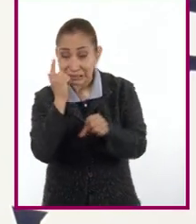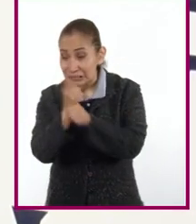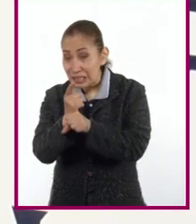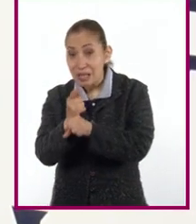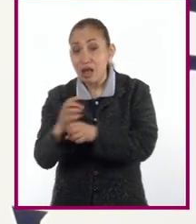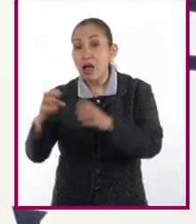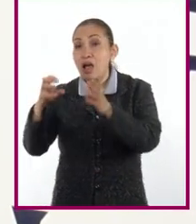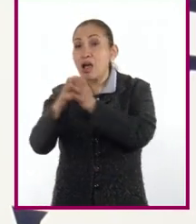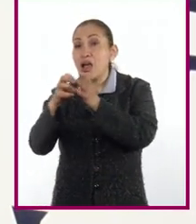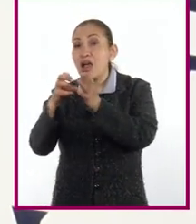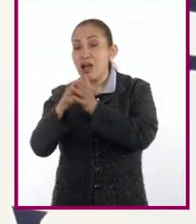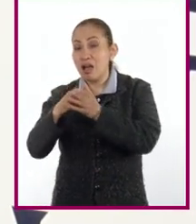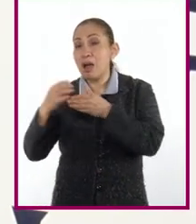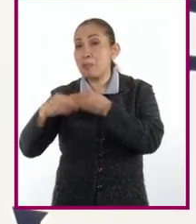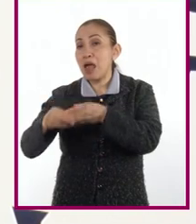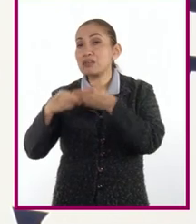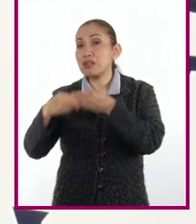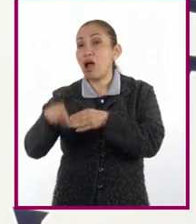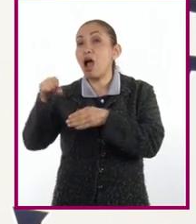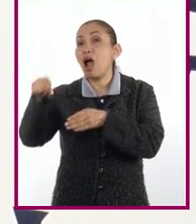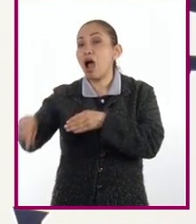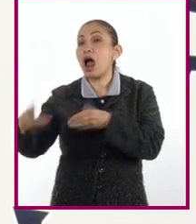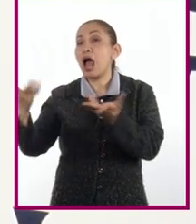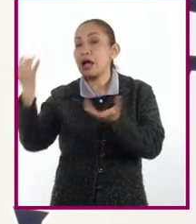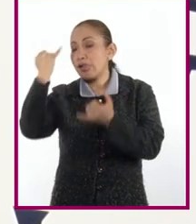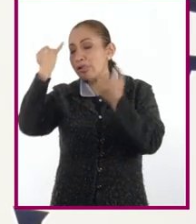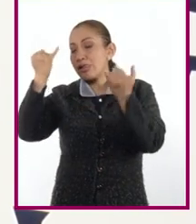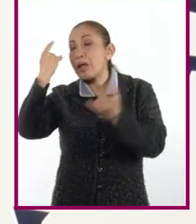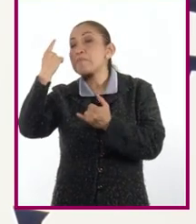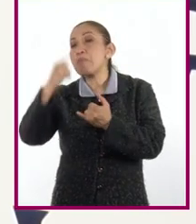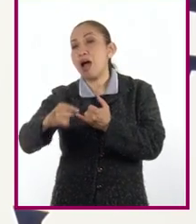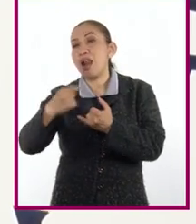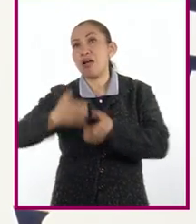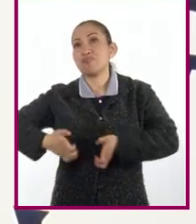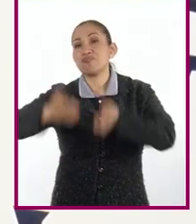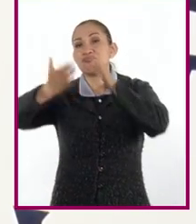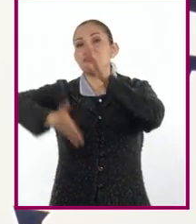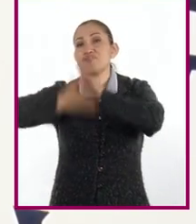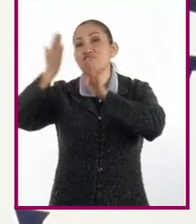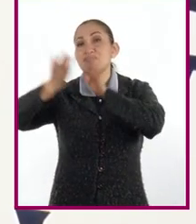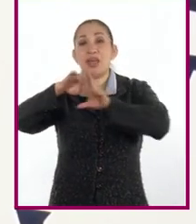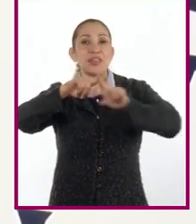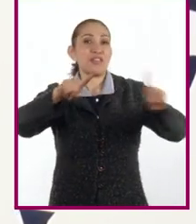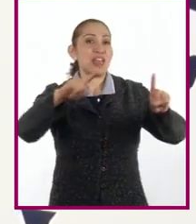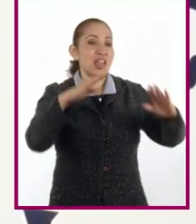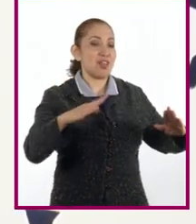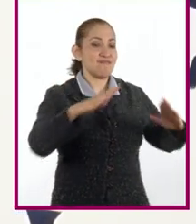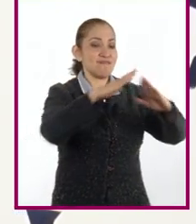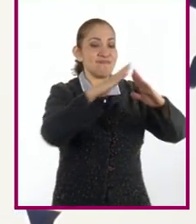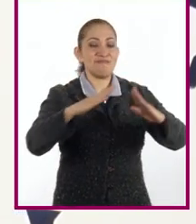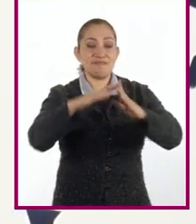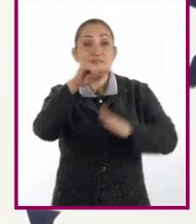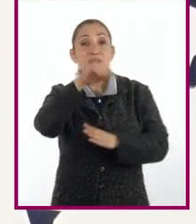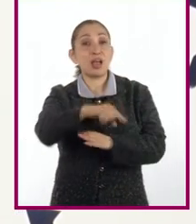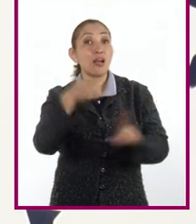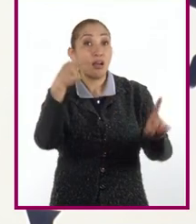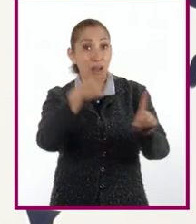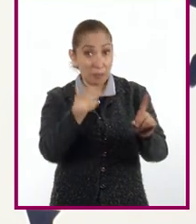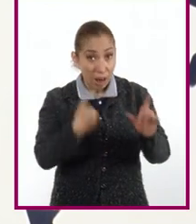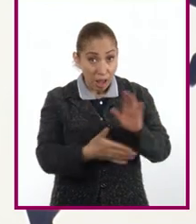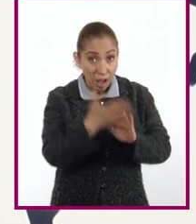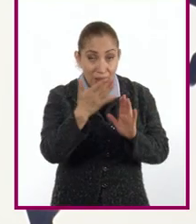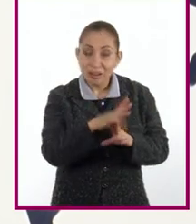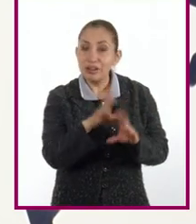estos cubos hechos de polímeros están diseñados con la intención de construir, a diferencia de las tarjetas, que su fin no es ese.